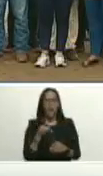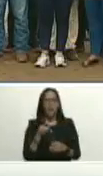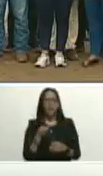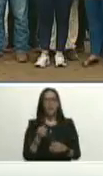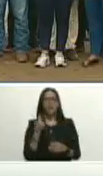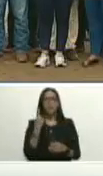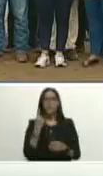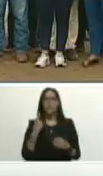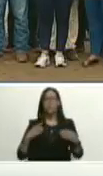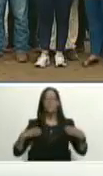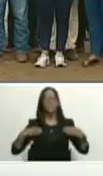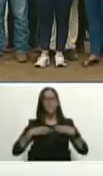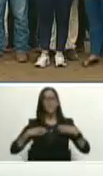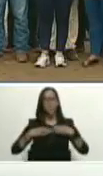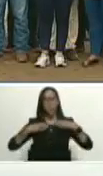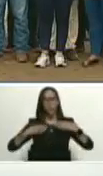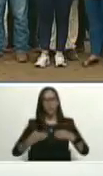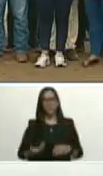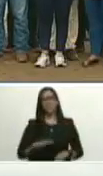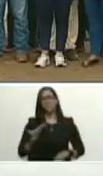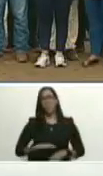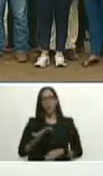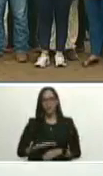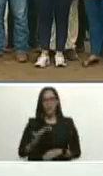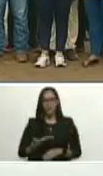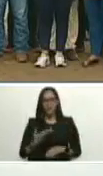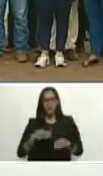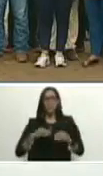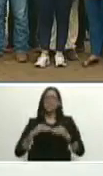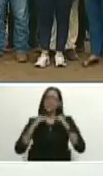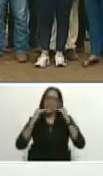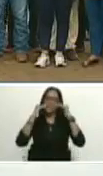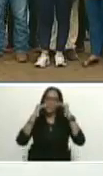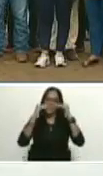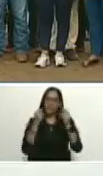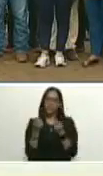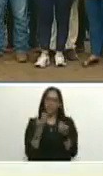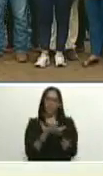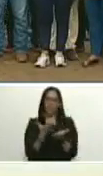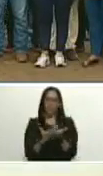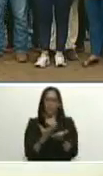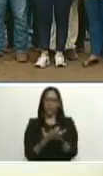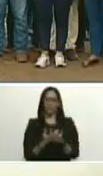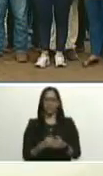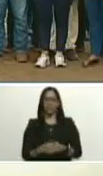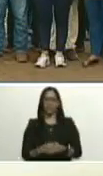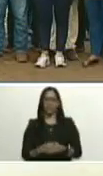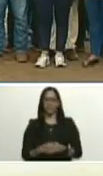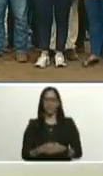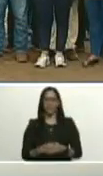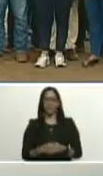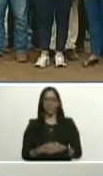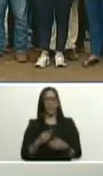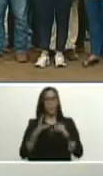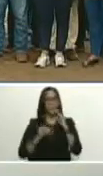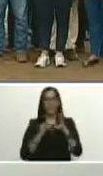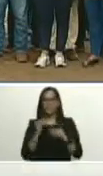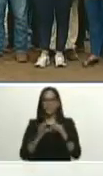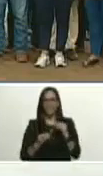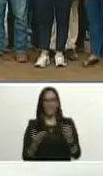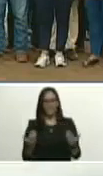pulmón vital del crecimiento de la economía agrícola adelante Vázquez conversadito